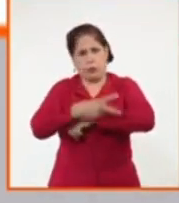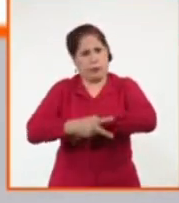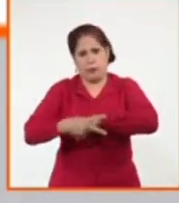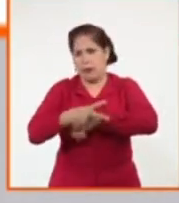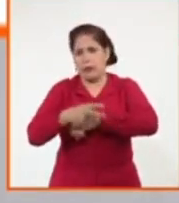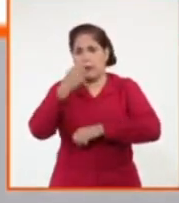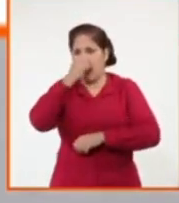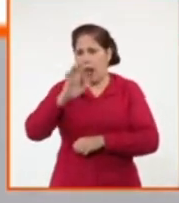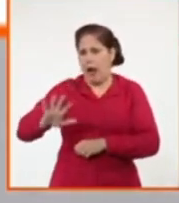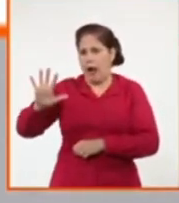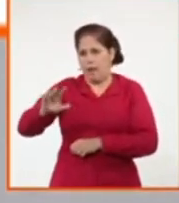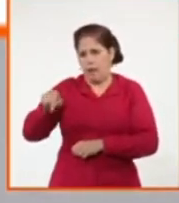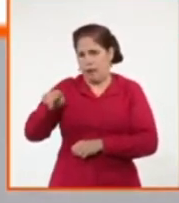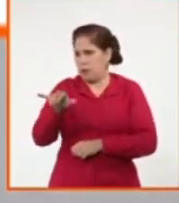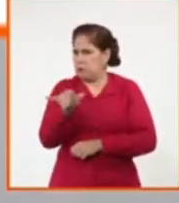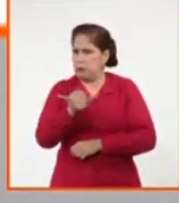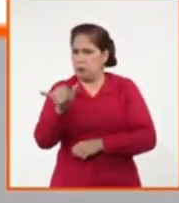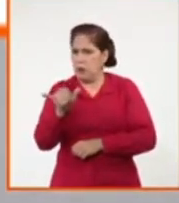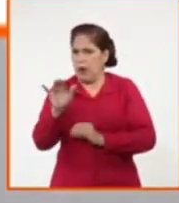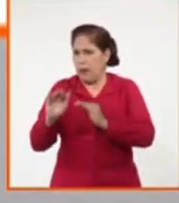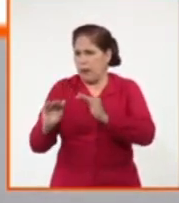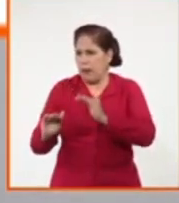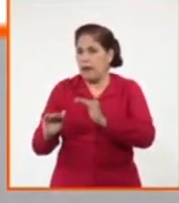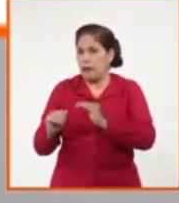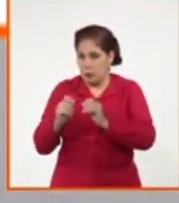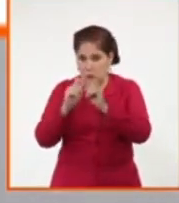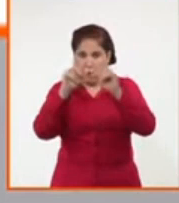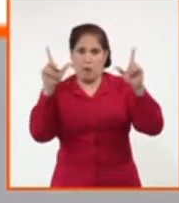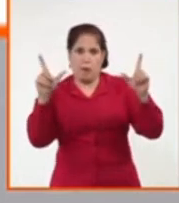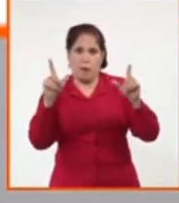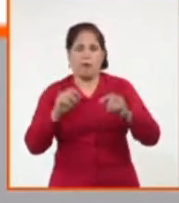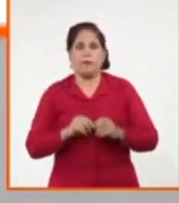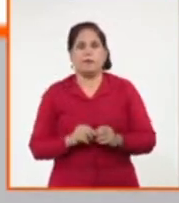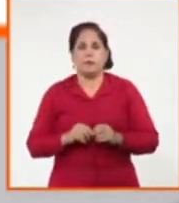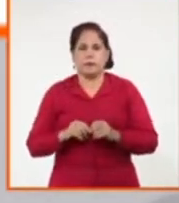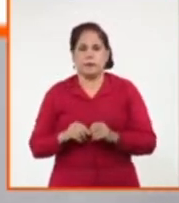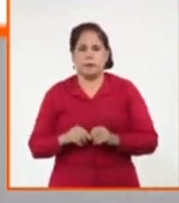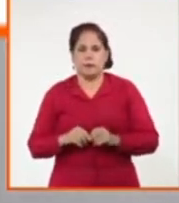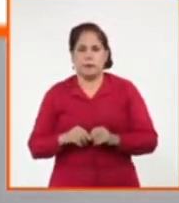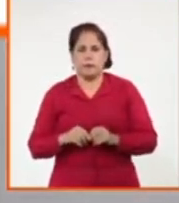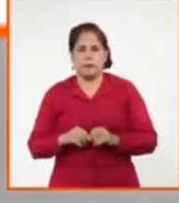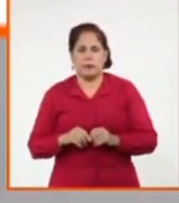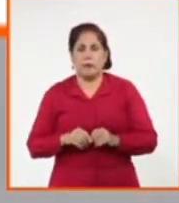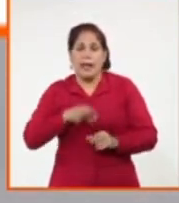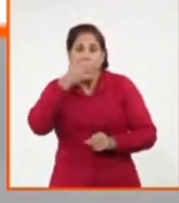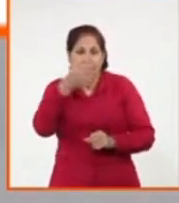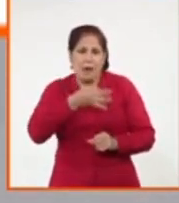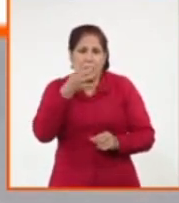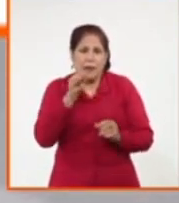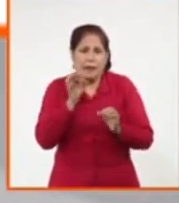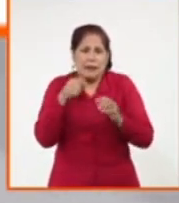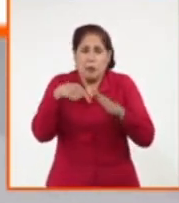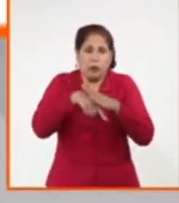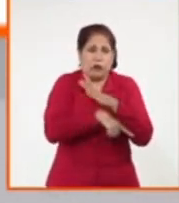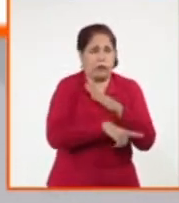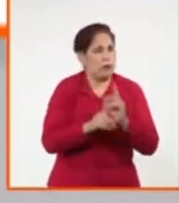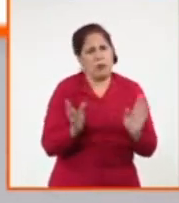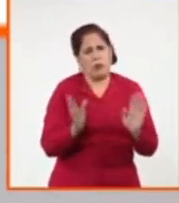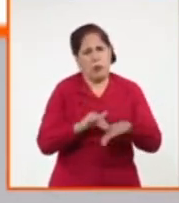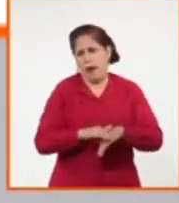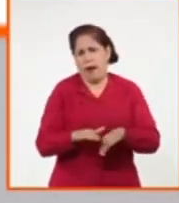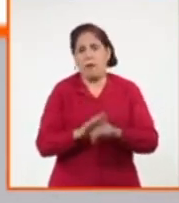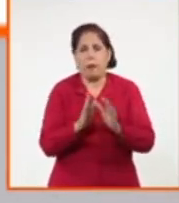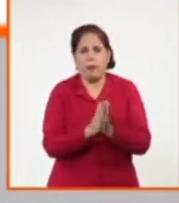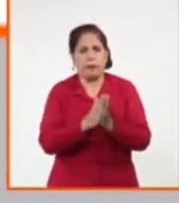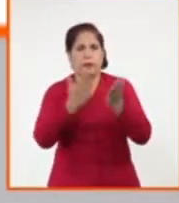países de África subsahariana, que yo los voy a poner en la pantalla siguiente, pero no me voy a detener, porque además